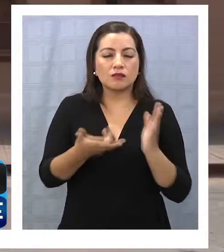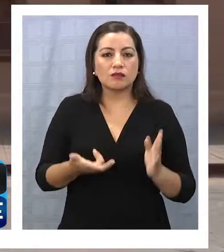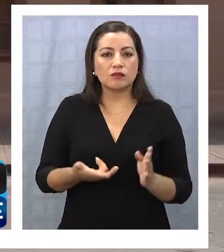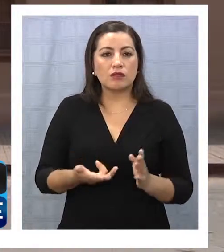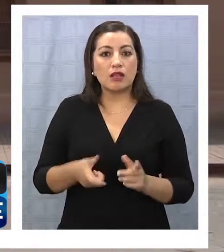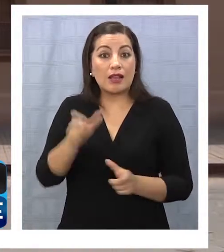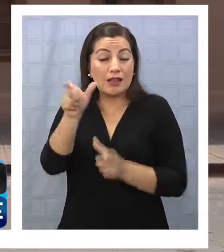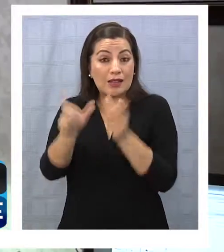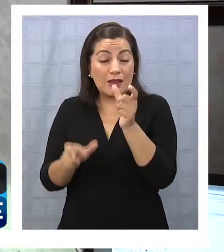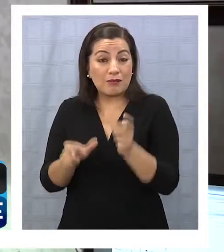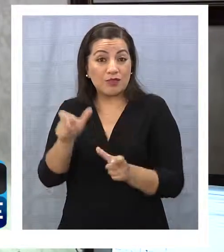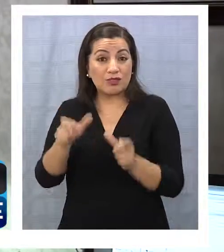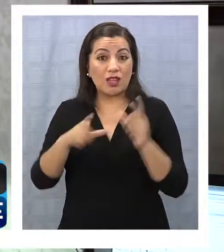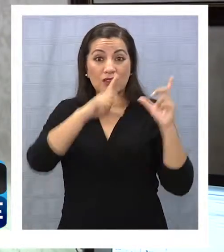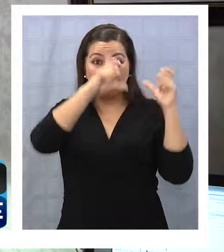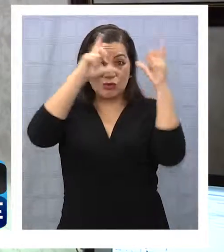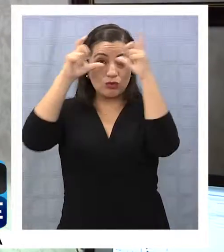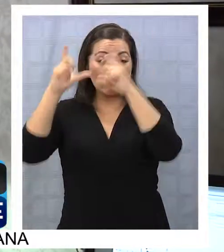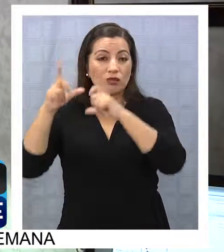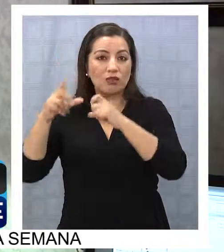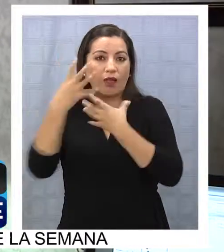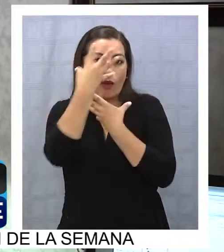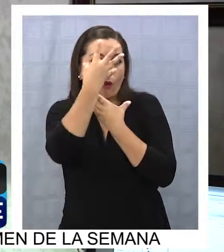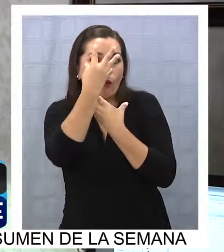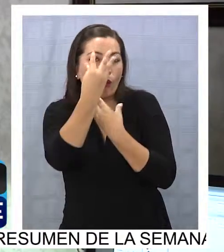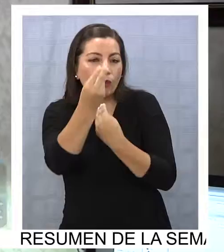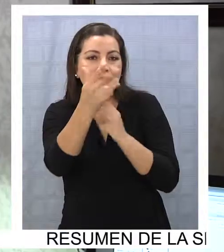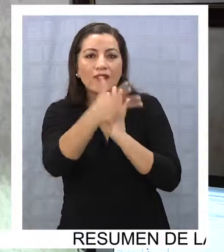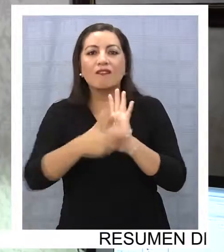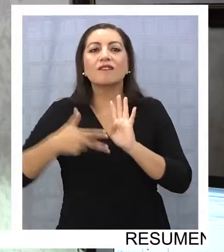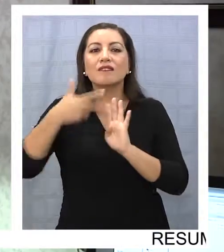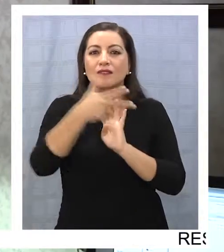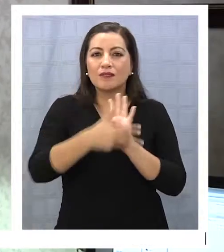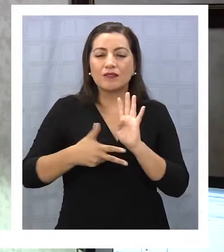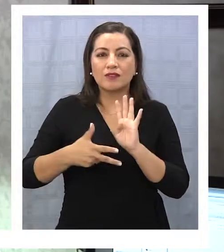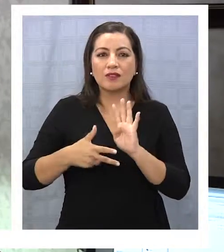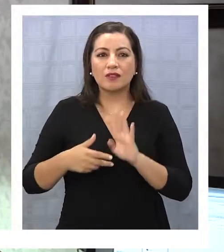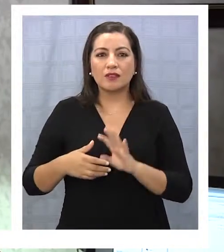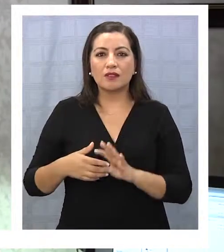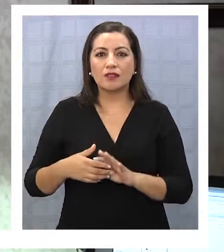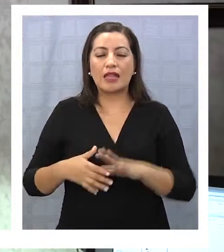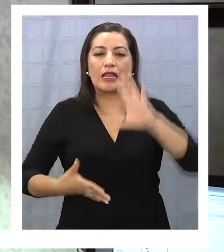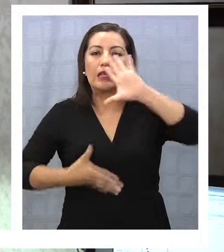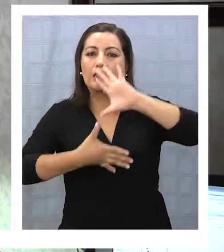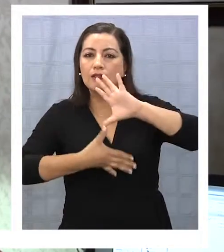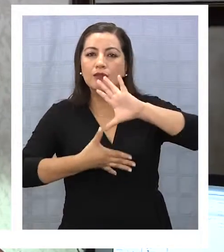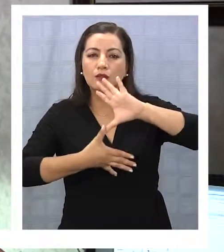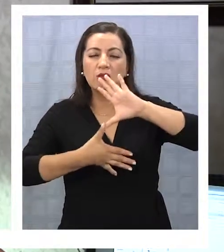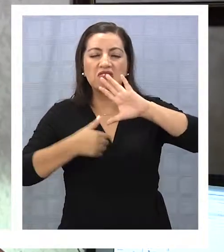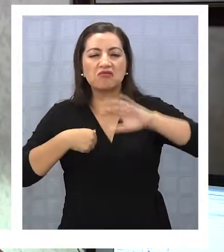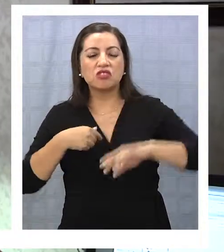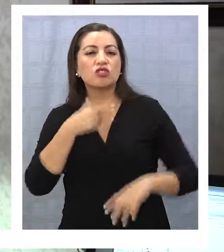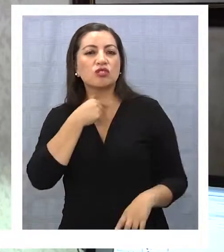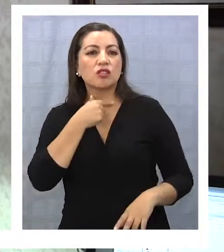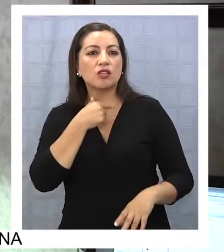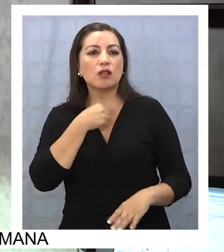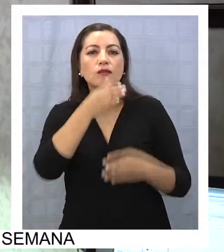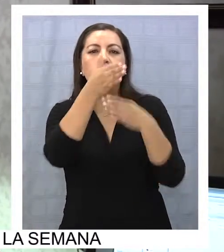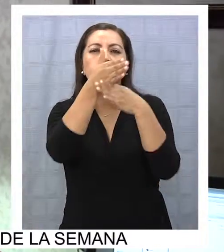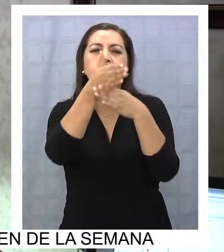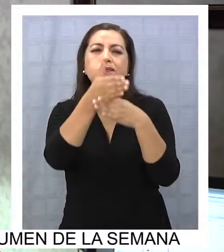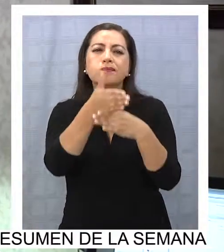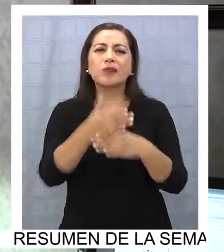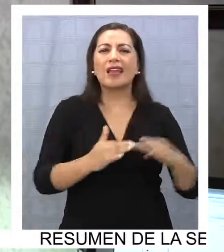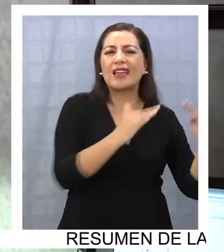admiran la calle Vaquedano, es una de las pocas calles a nivel latinoamericano, diría yo, que conserva tantas